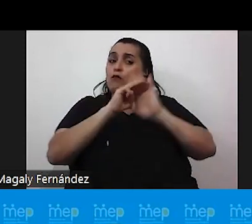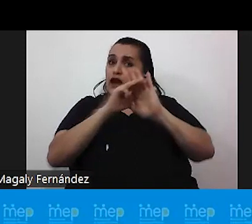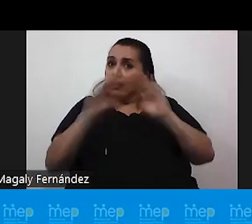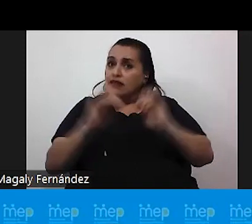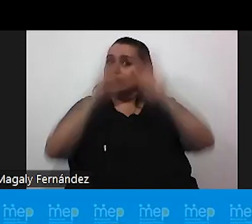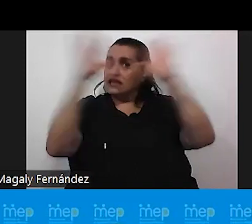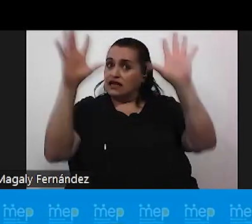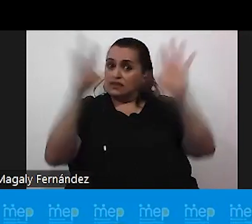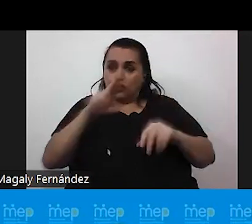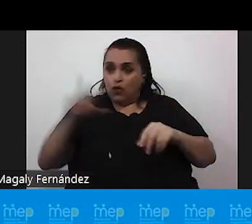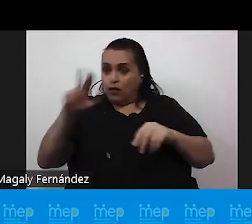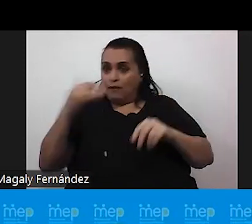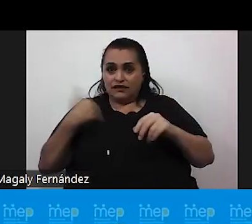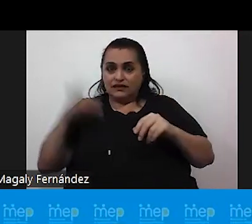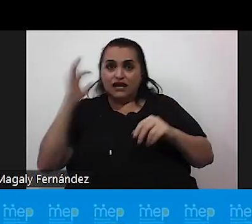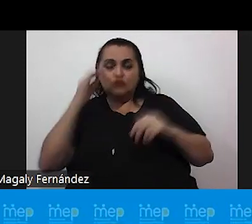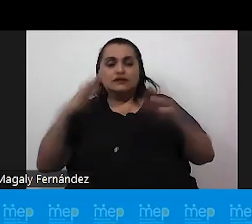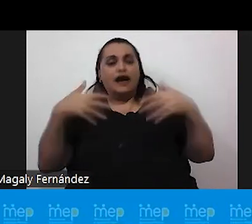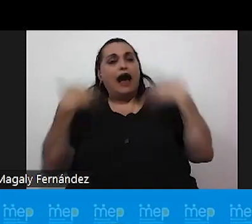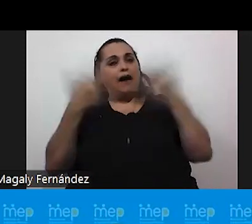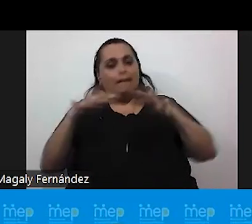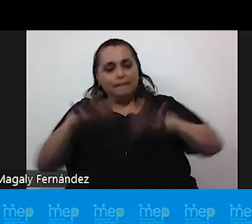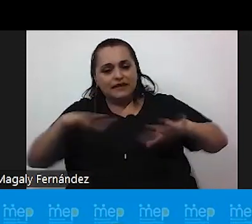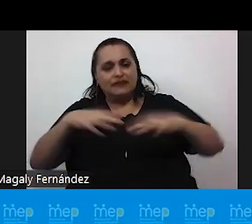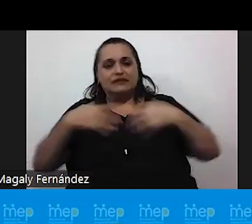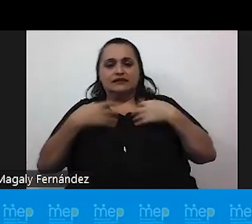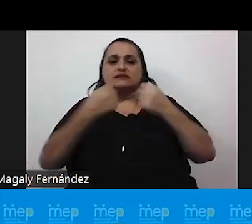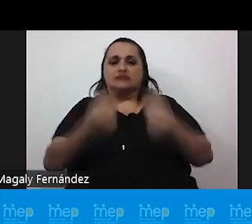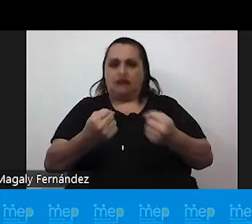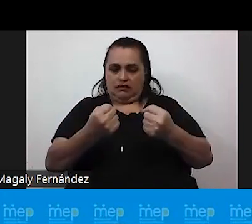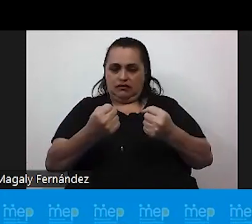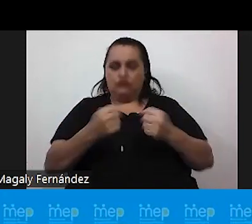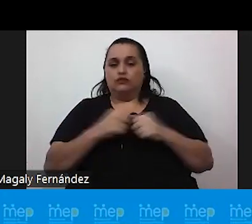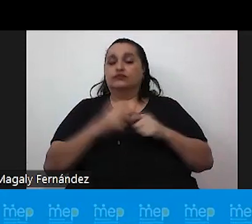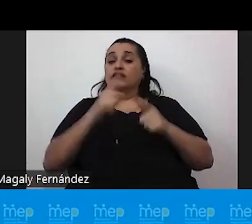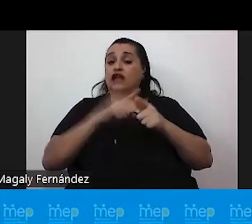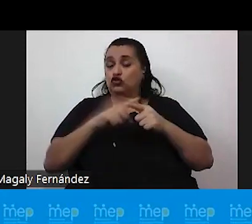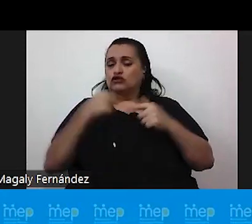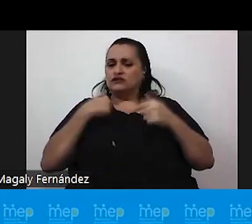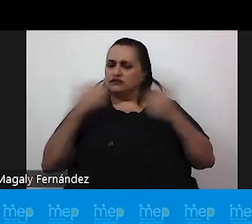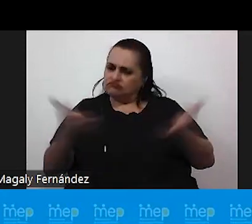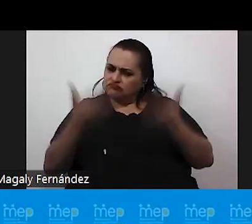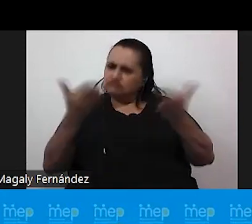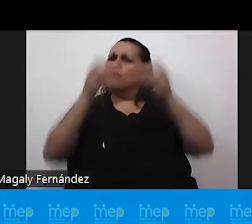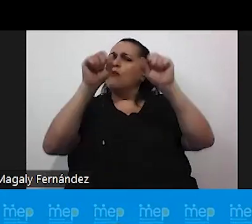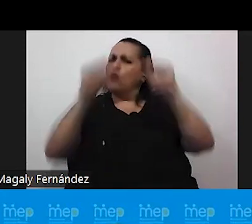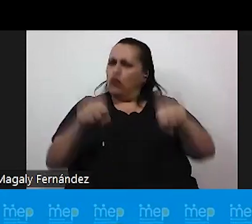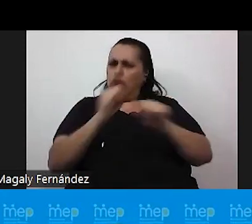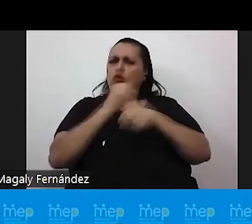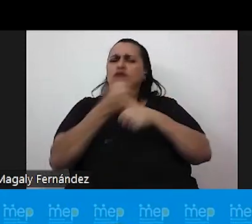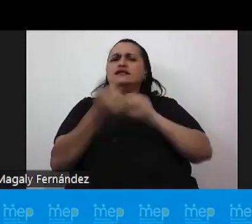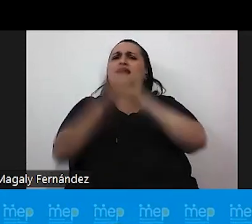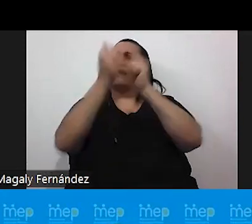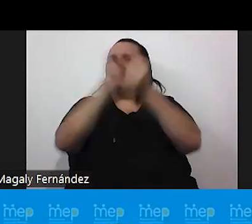sus compañeros en un ambiente mental sano entonces a instar que sí podemos hacer un cambio generacional